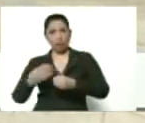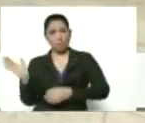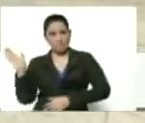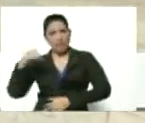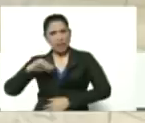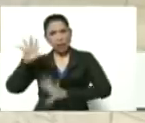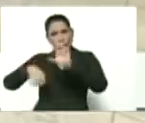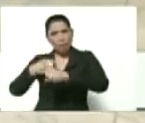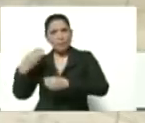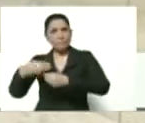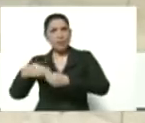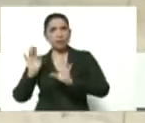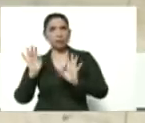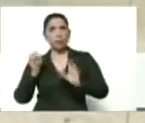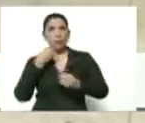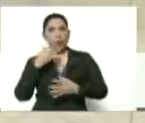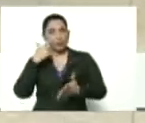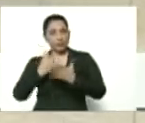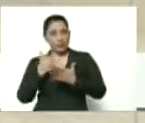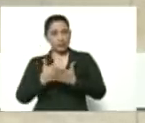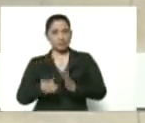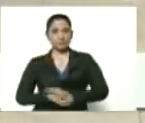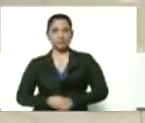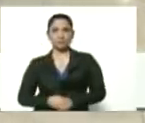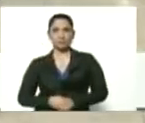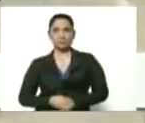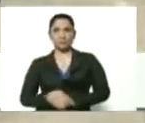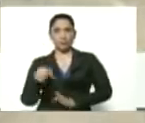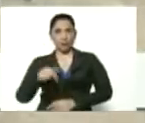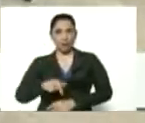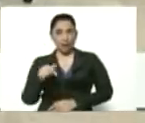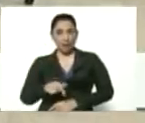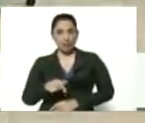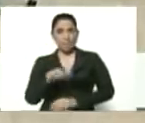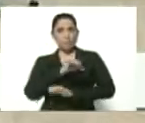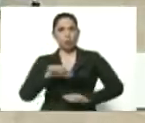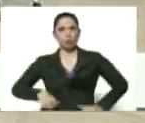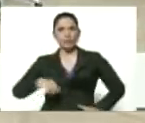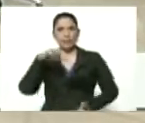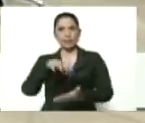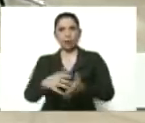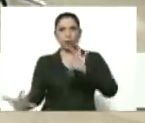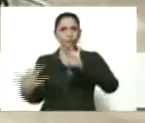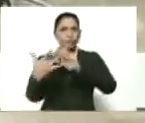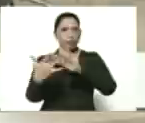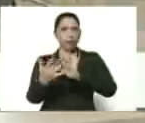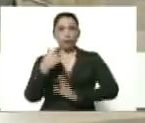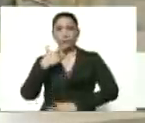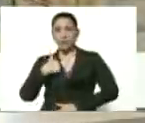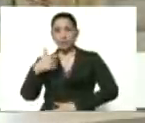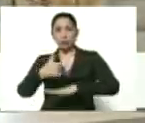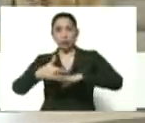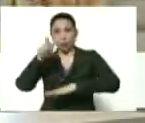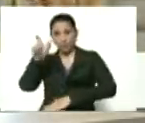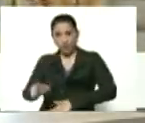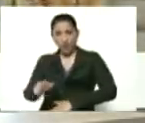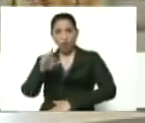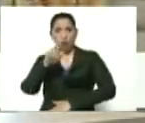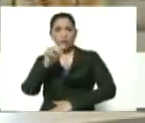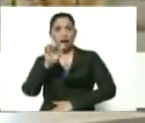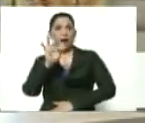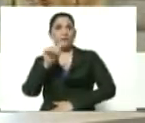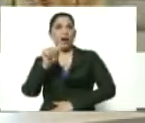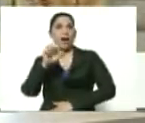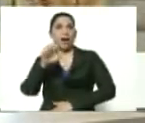compren en Petro! Bueno, fíjense ustedes, de aquí nos vamos a portuguesa. Me dice el gobernador Rafael Calles,